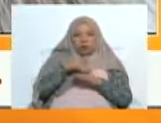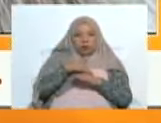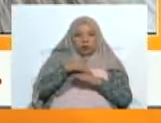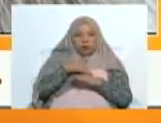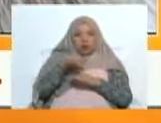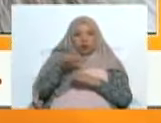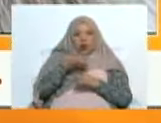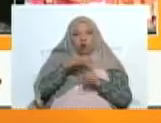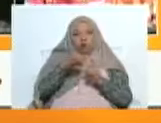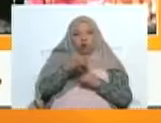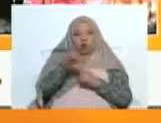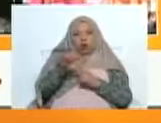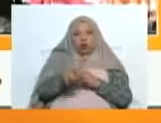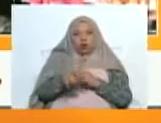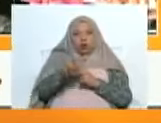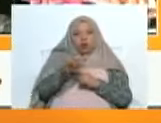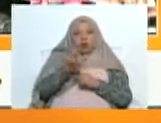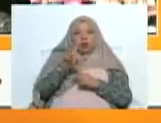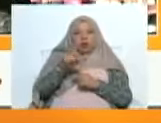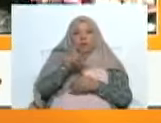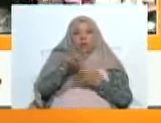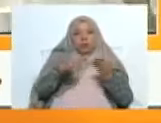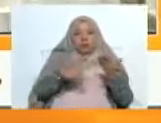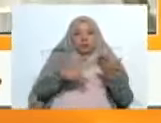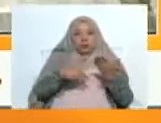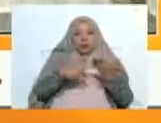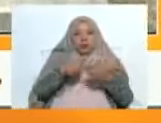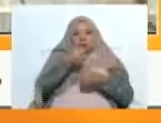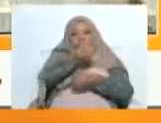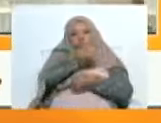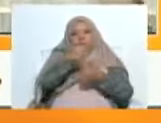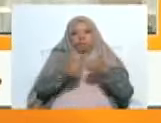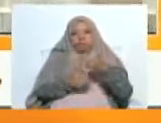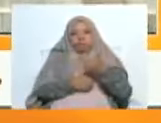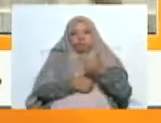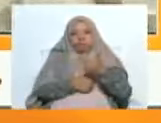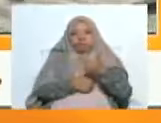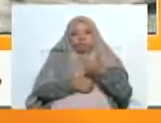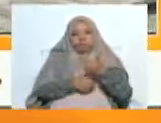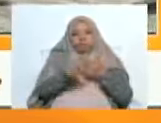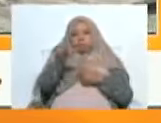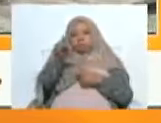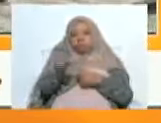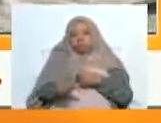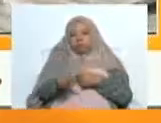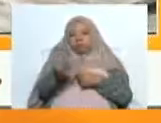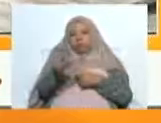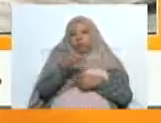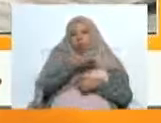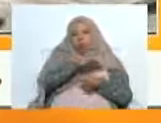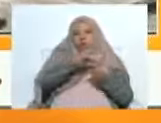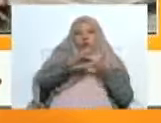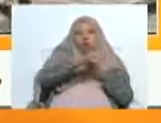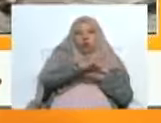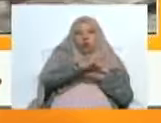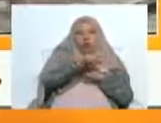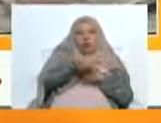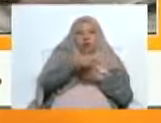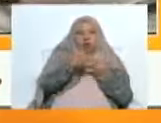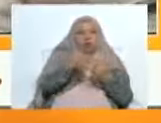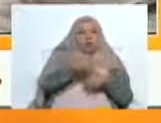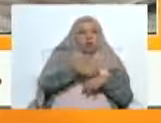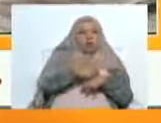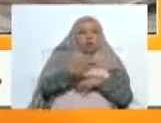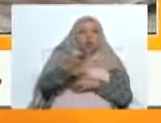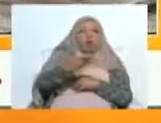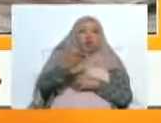del viceministro Ignacio. Estamos escribiendo la palabra cultura con letras mayúsculas. Y es un momento muy importante para